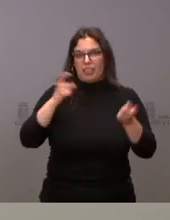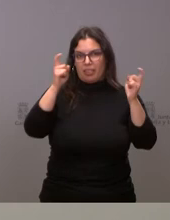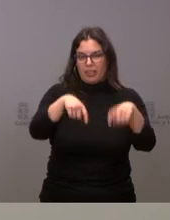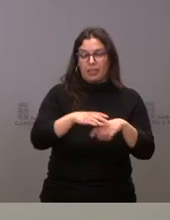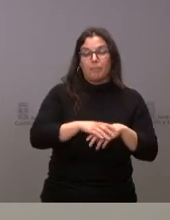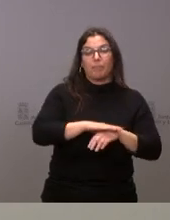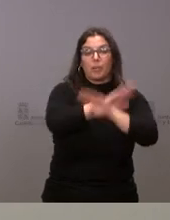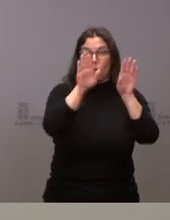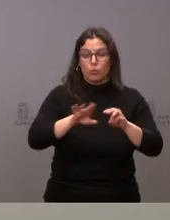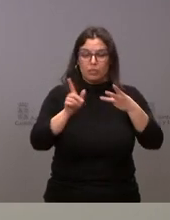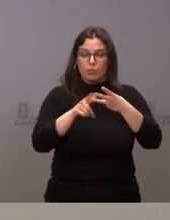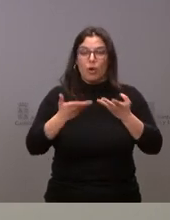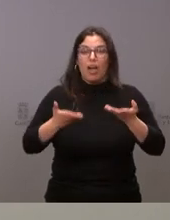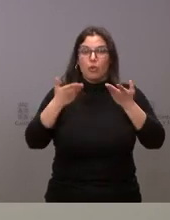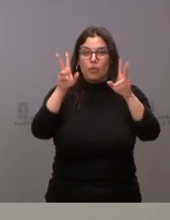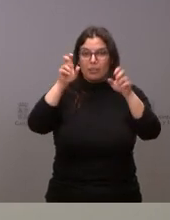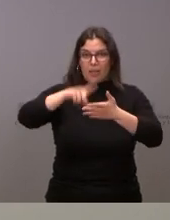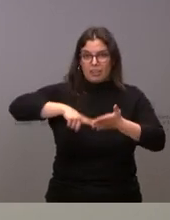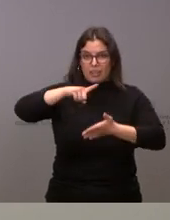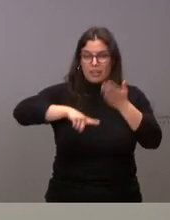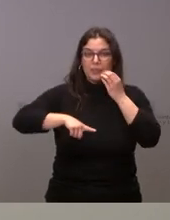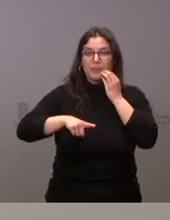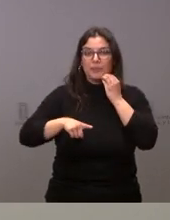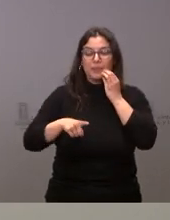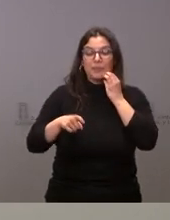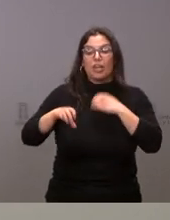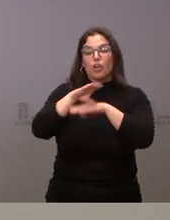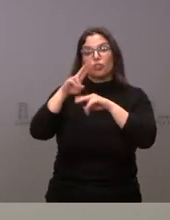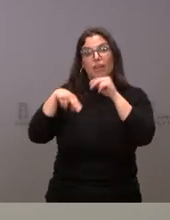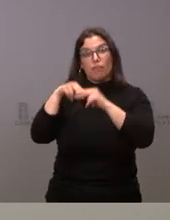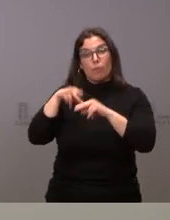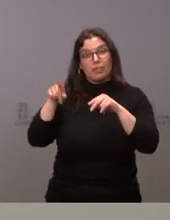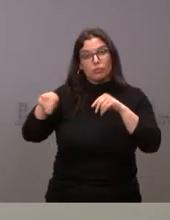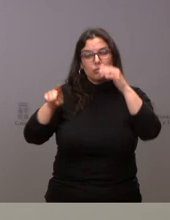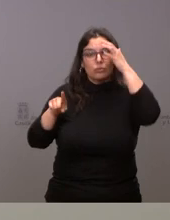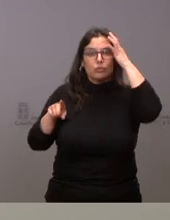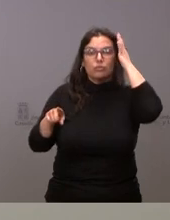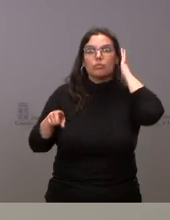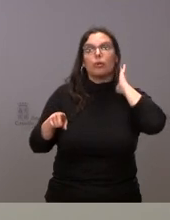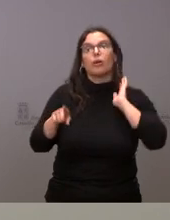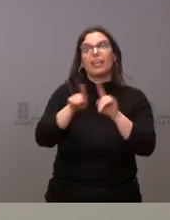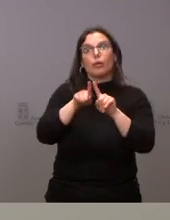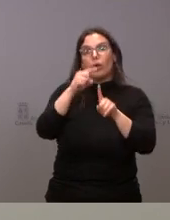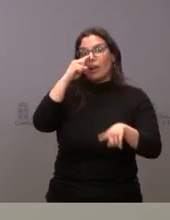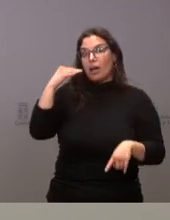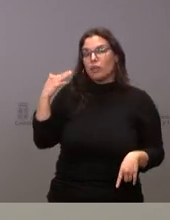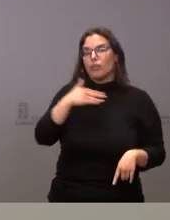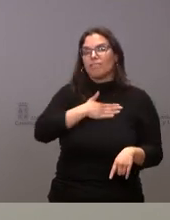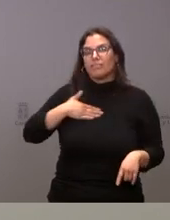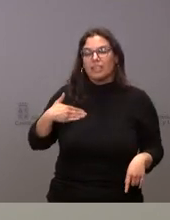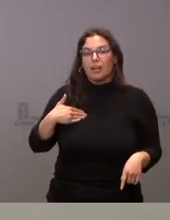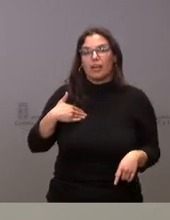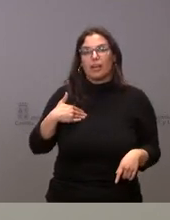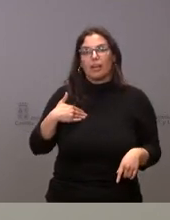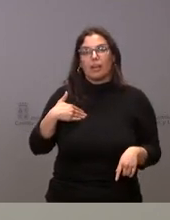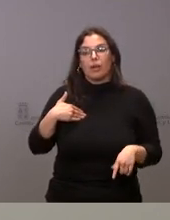planteado usted la idea de la consejería de fomento en este caso como ejerce anteriores es poder hacer frente a la totalidad